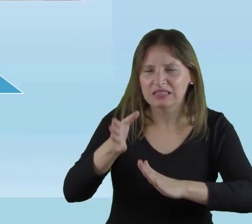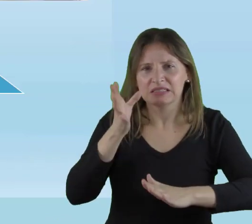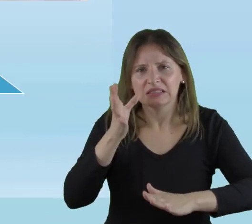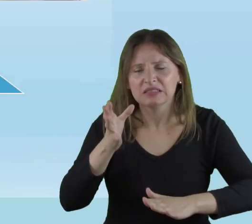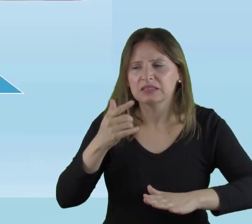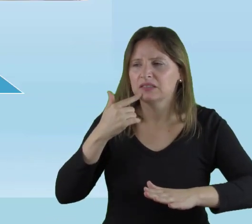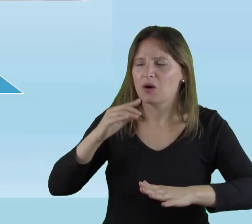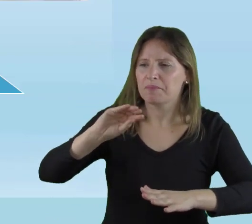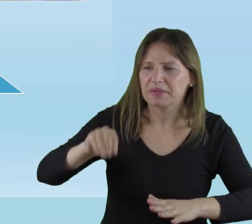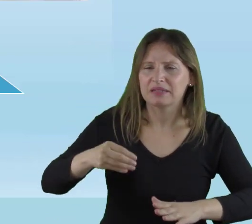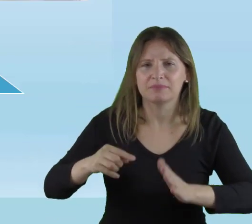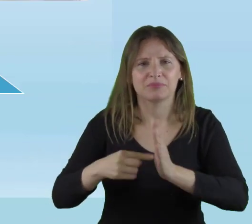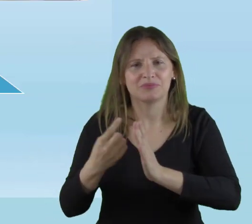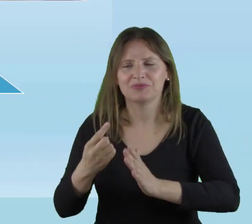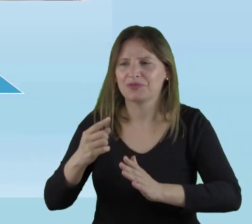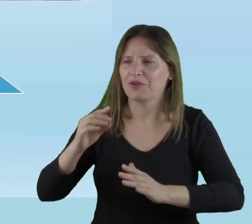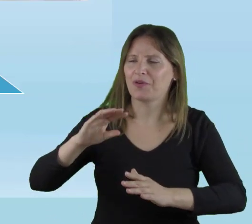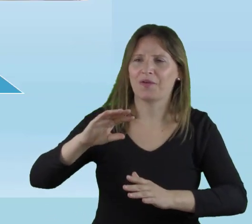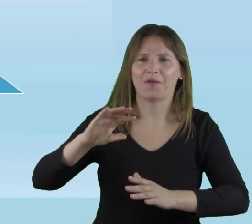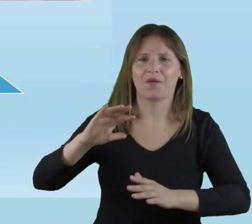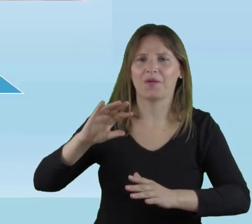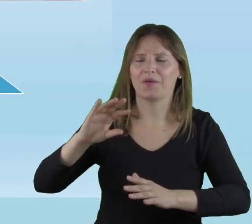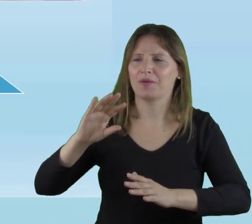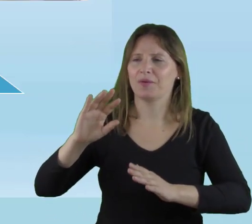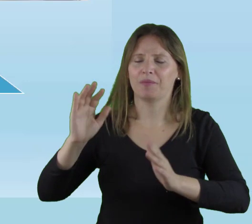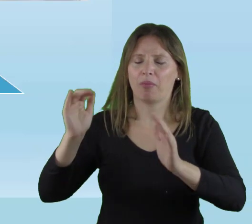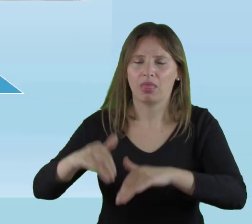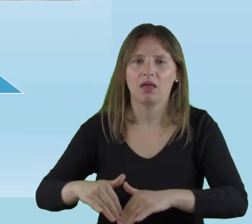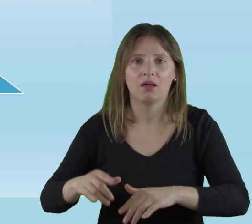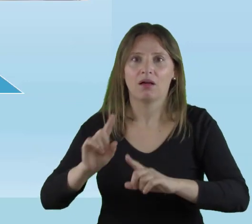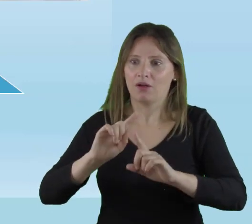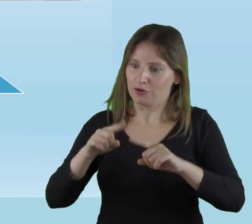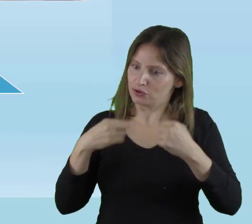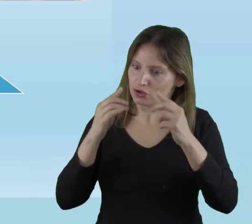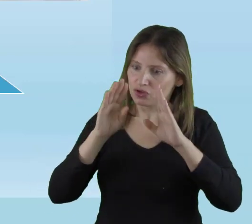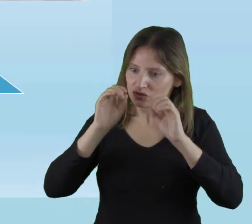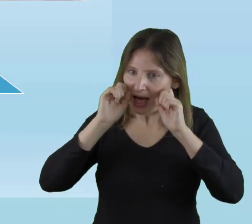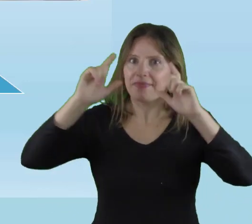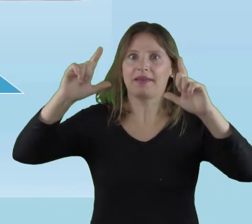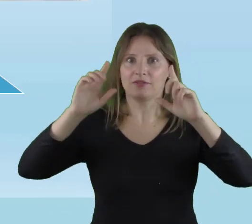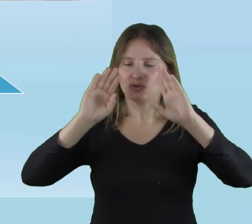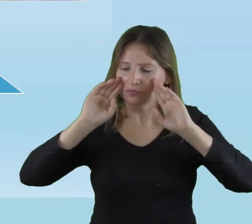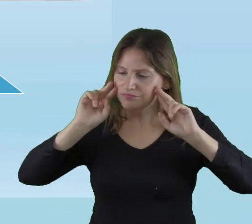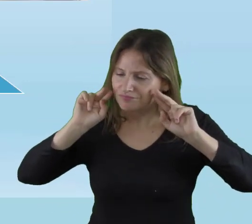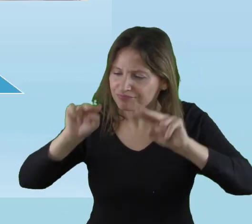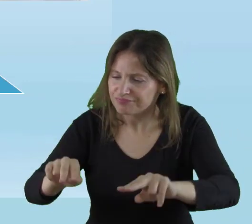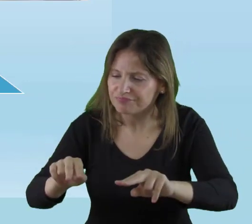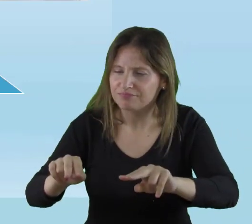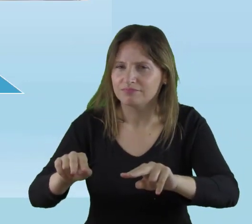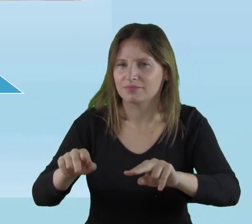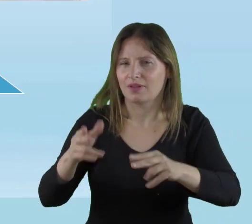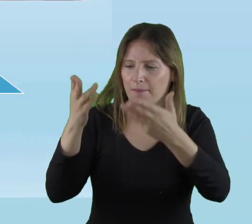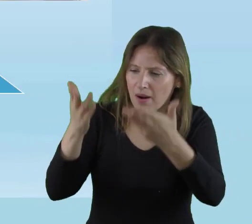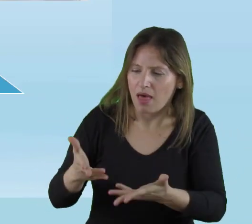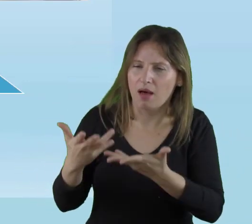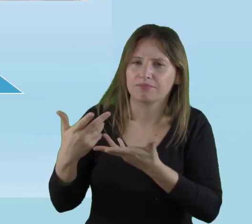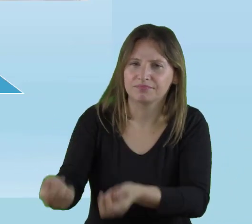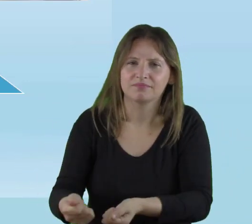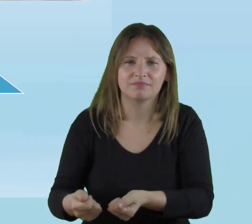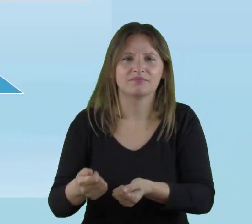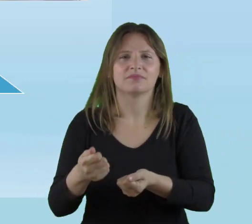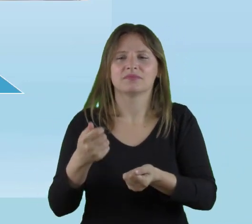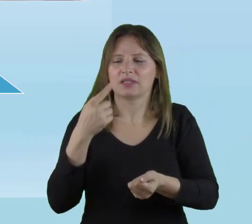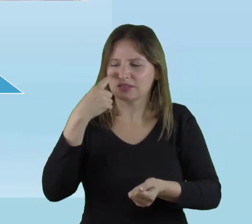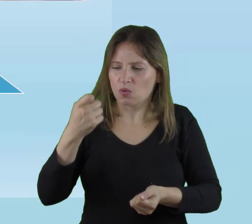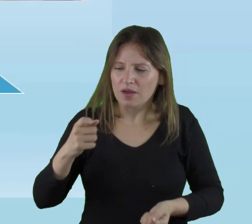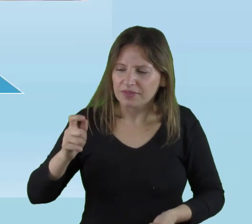exclusión o tener bajos logros. Quiere decir que la inclusión va a tomar muy en cuenta